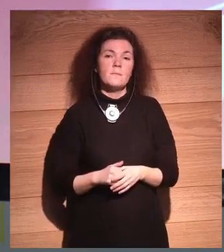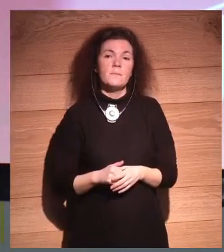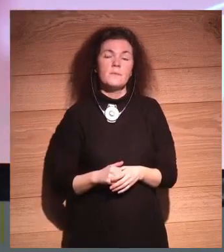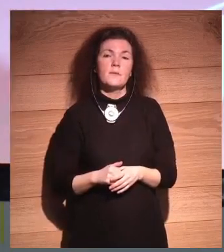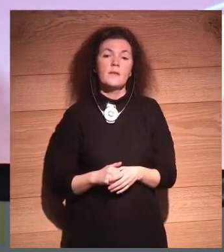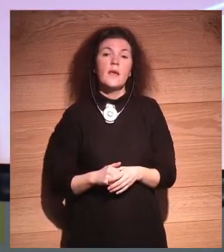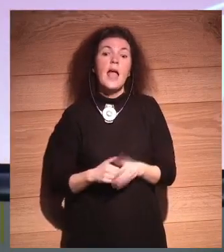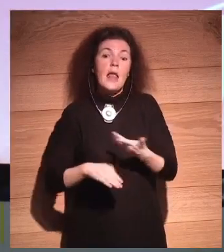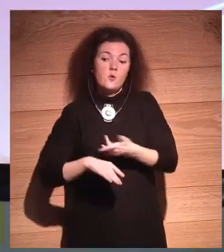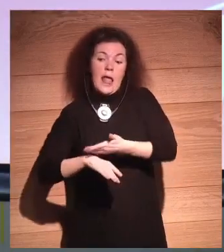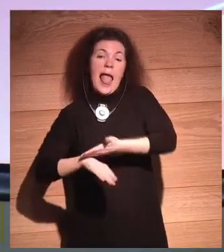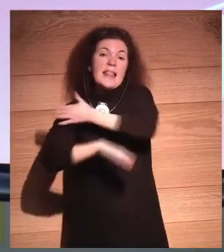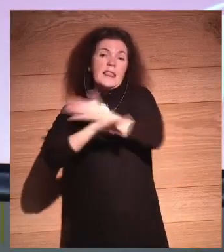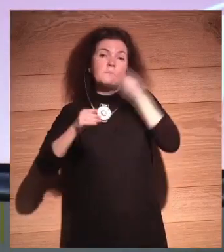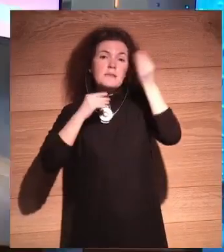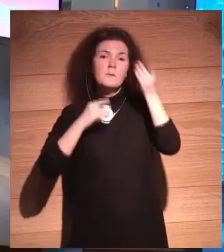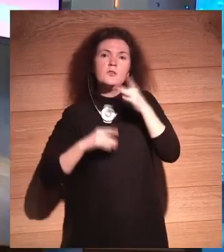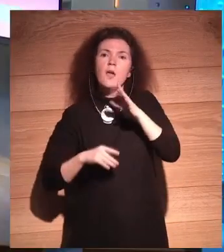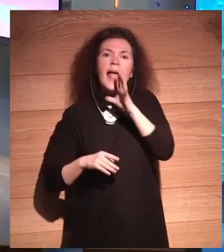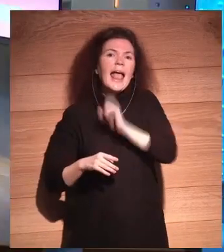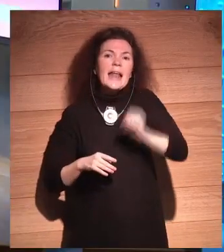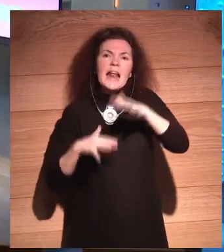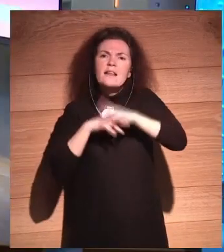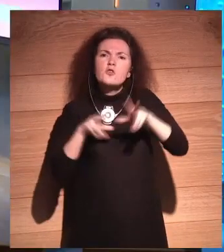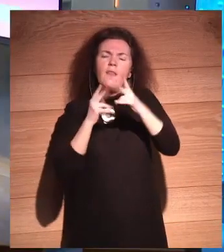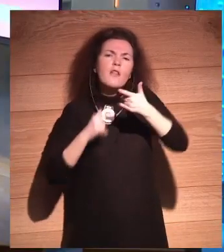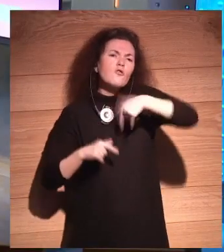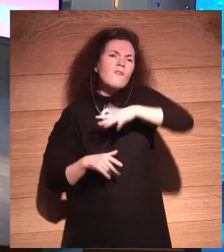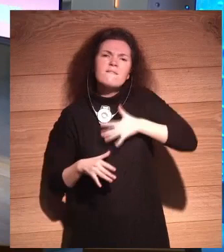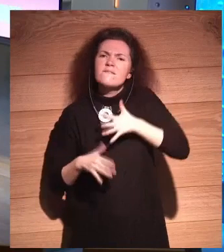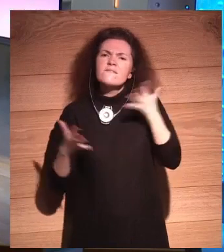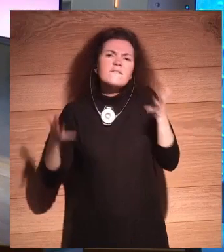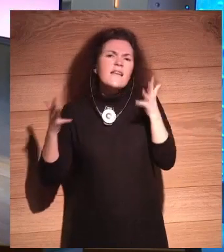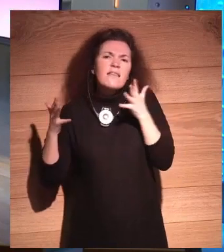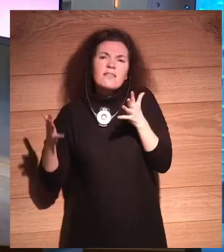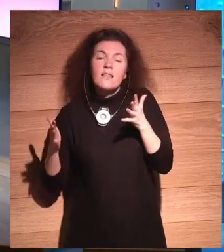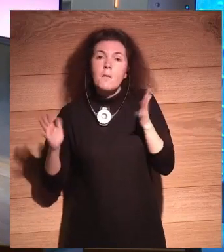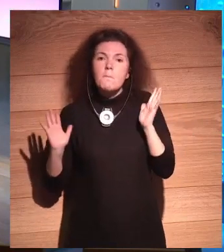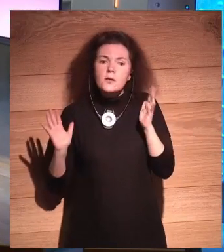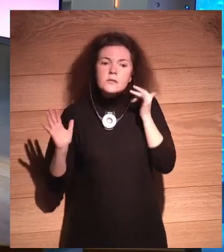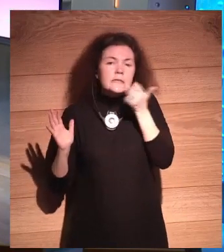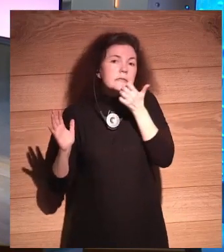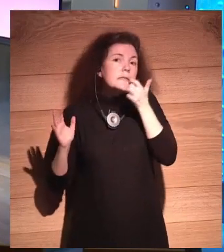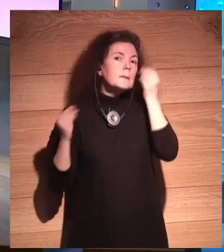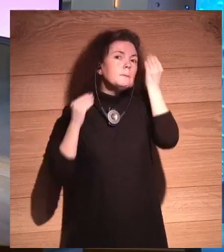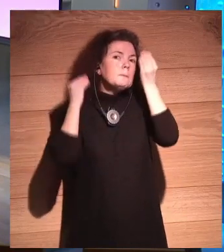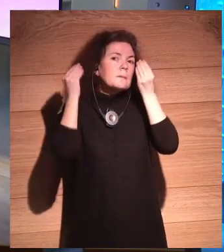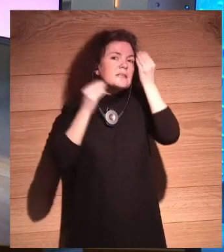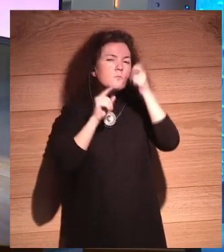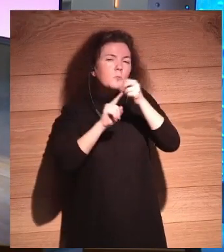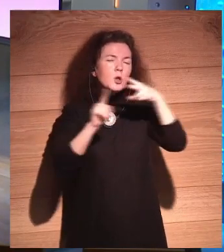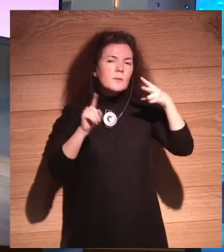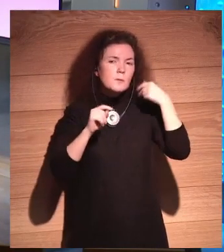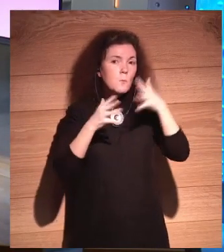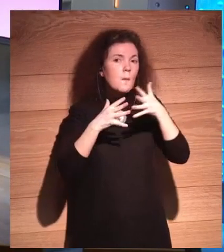Y antes de esto pensábamos que era algo genial, nos encantaron las redes sociales. Pero si pensamos con una visión un poco